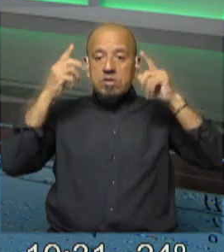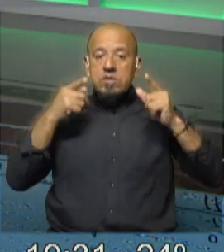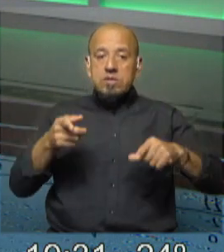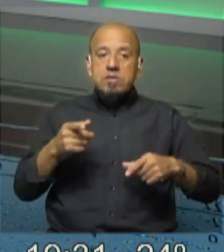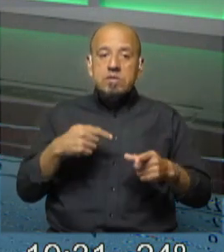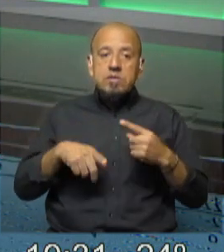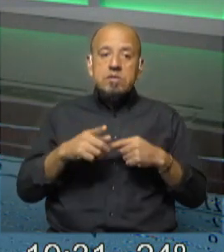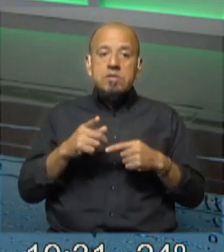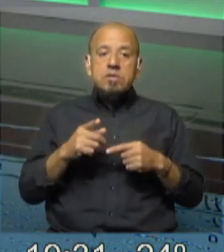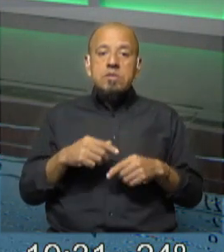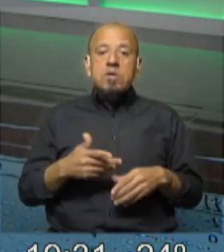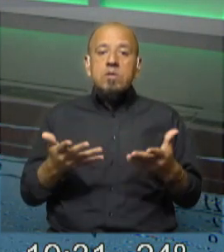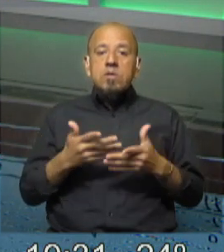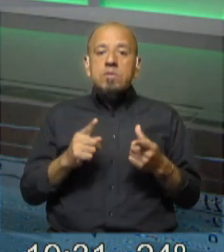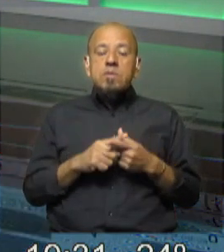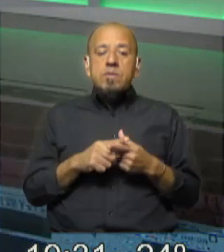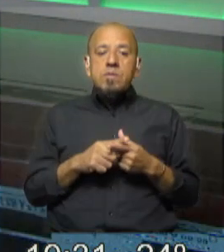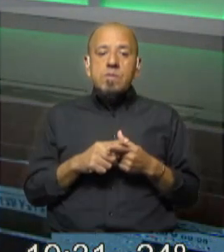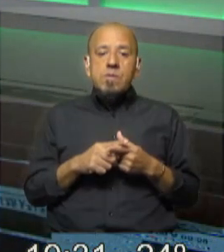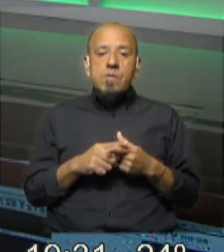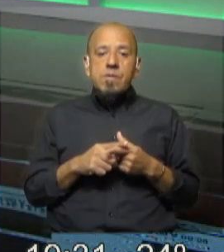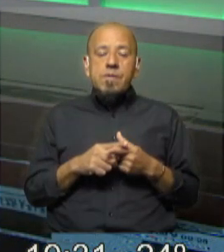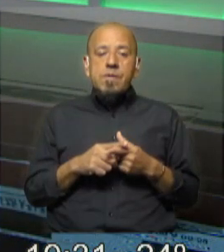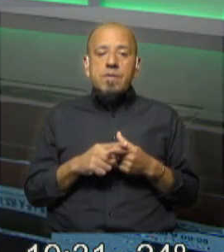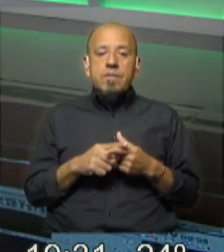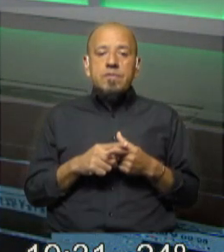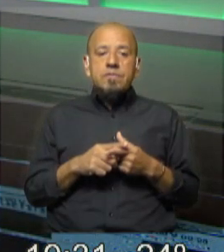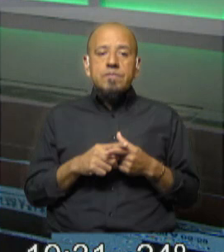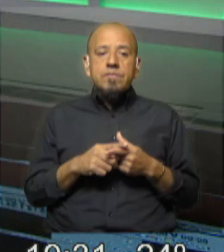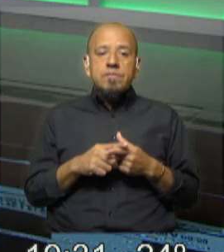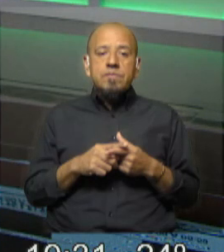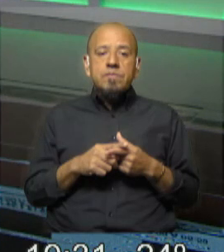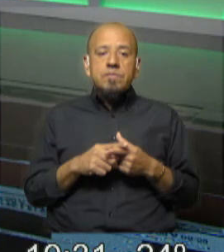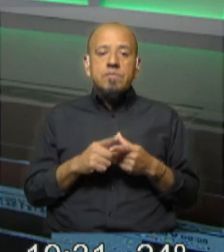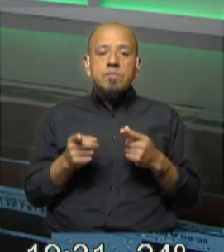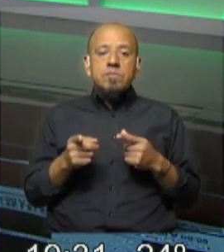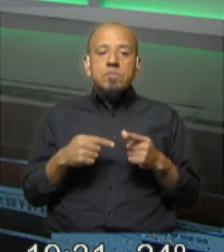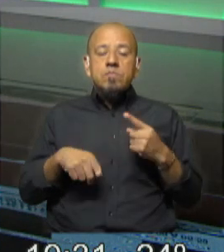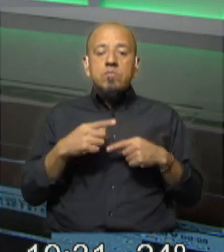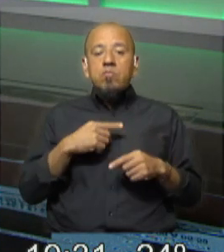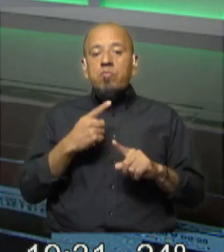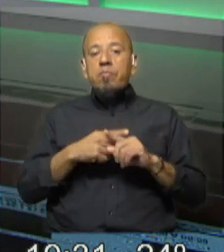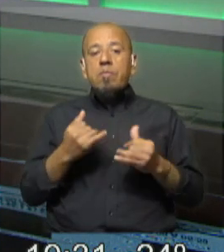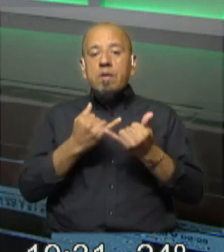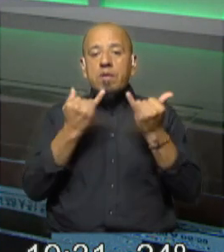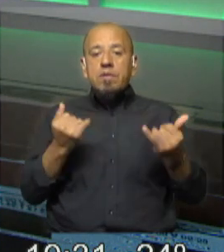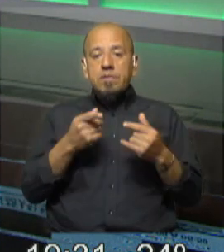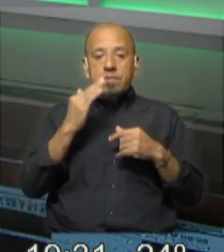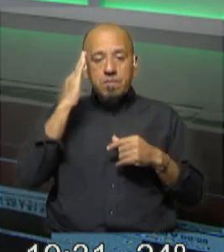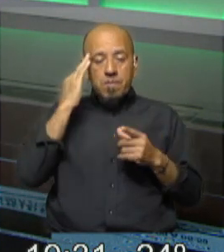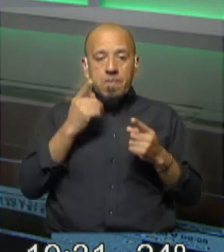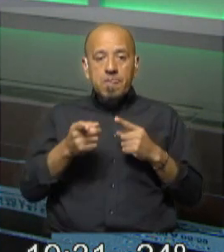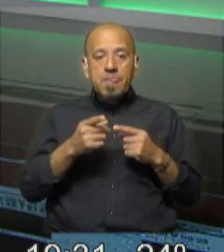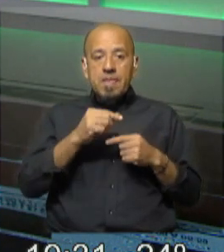a su población. Avancemos a la siguiente placa y veamos los homicidios consumados por día de la semana. Un dato para tener en cuenta.